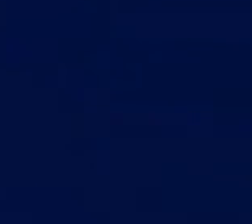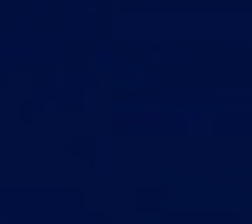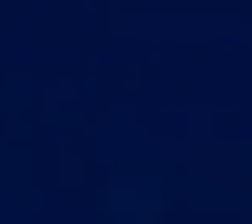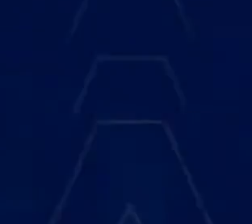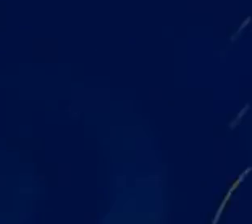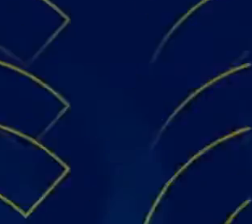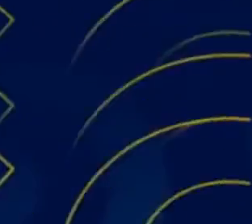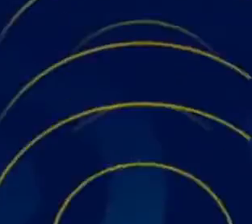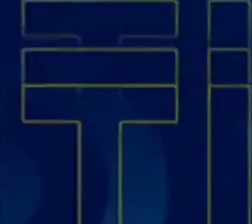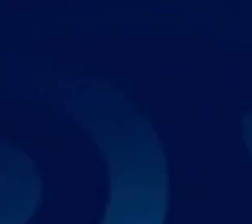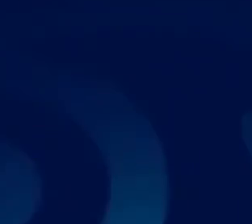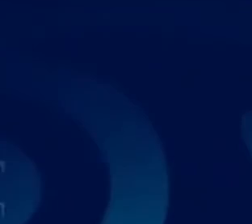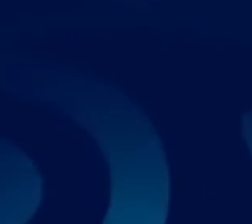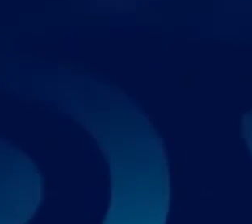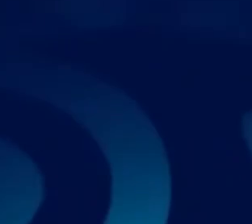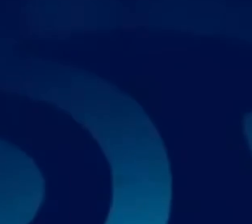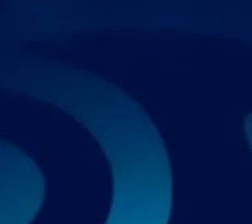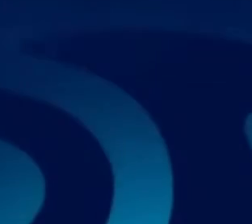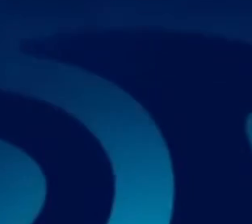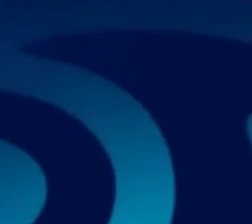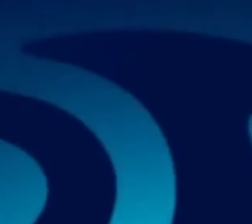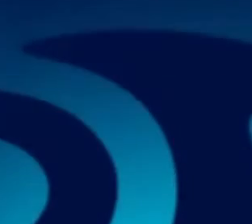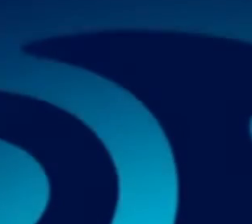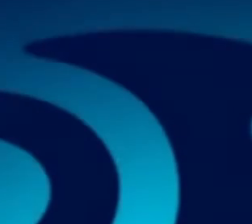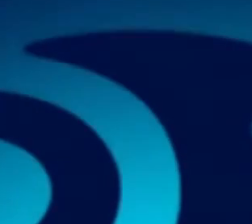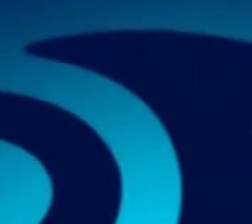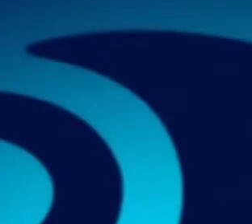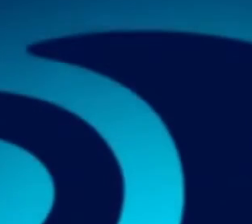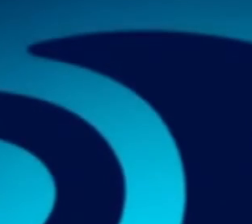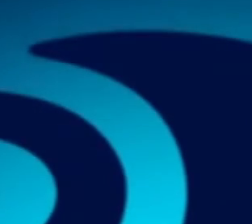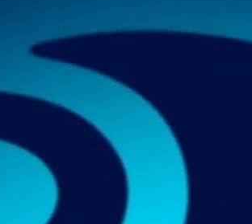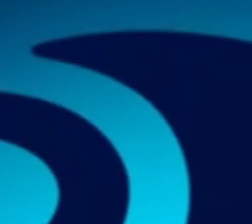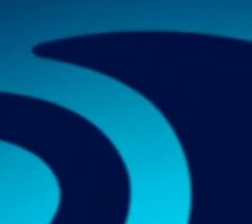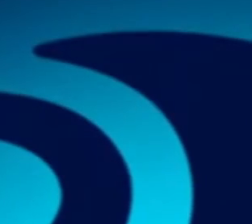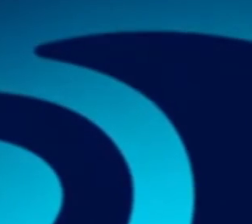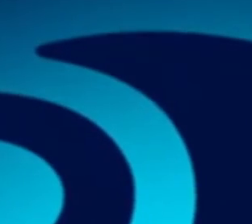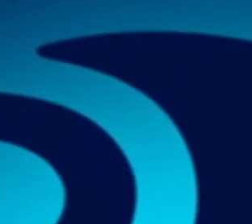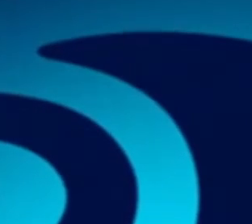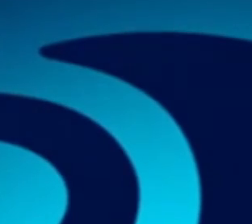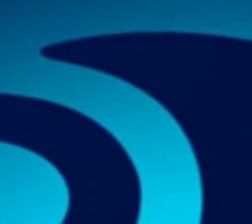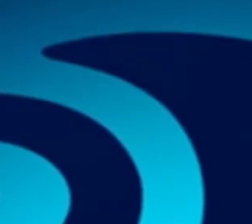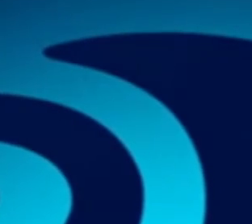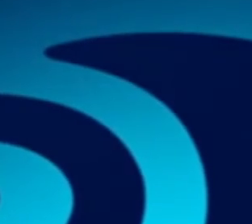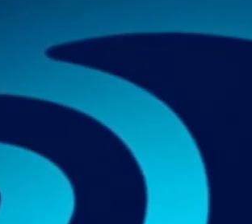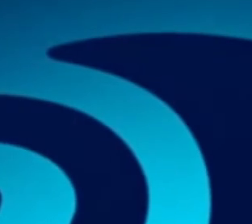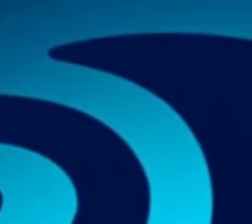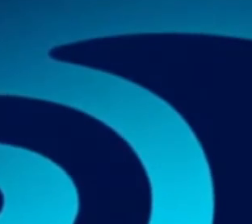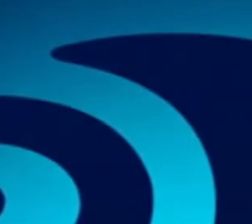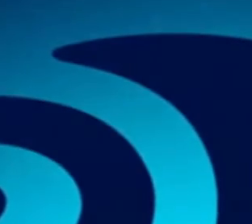A continuación, Maratón Man, quinta temporada.